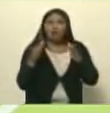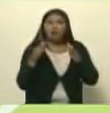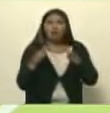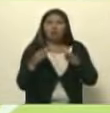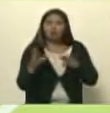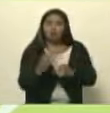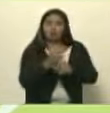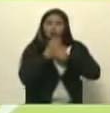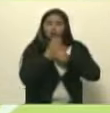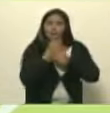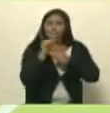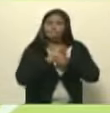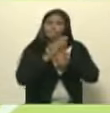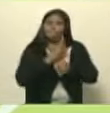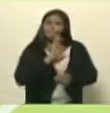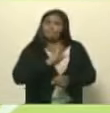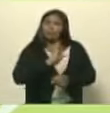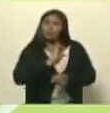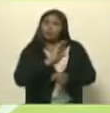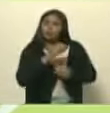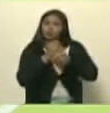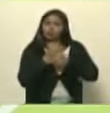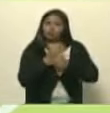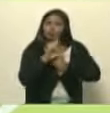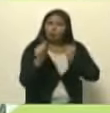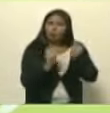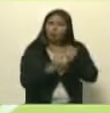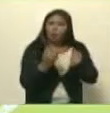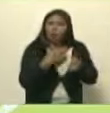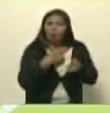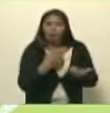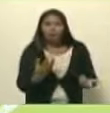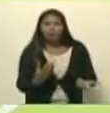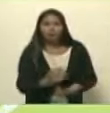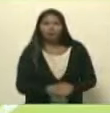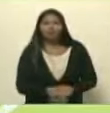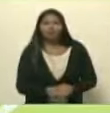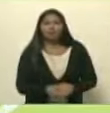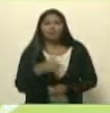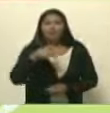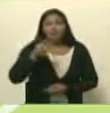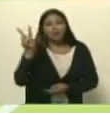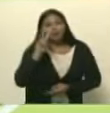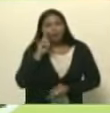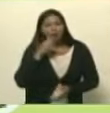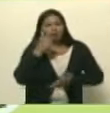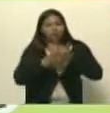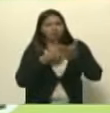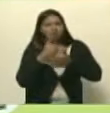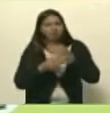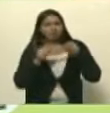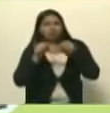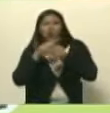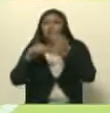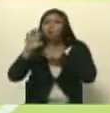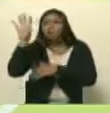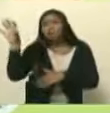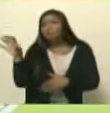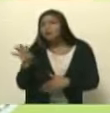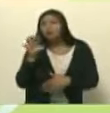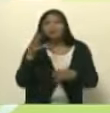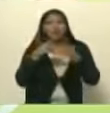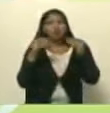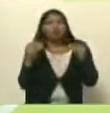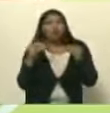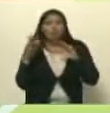es un derecho insubstituido y por eso Venezuela está acá los otros países todos